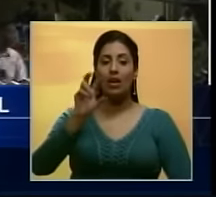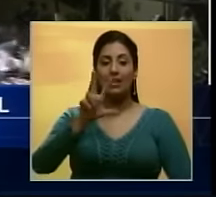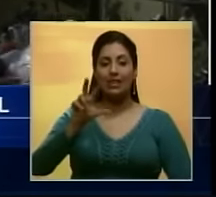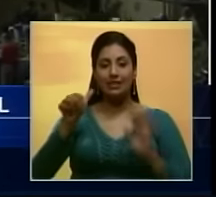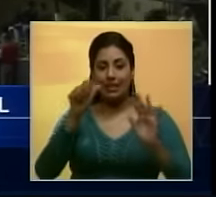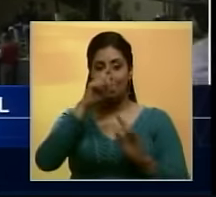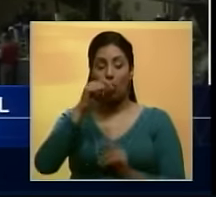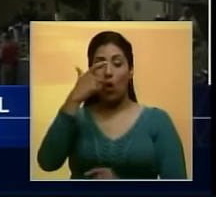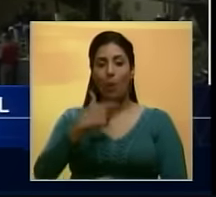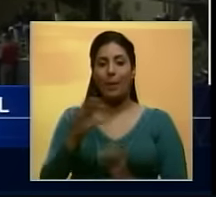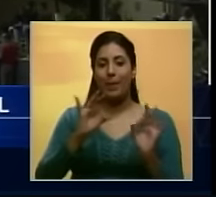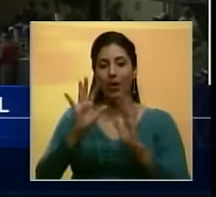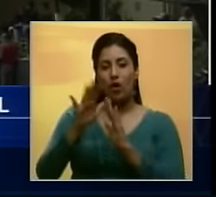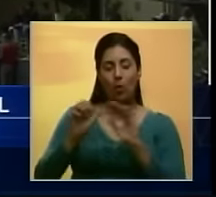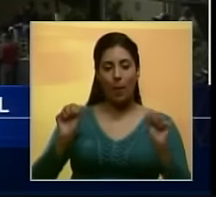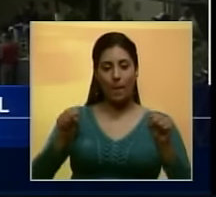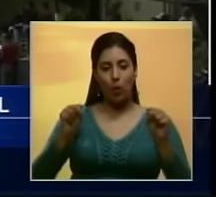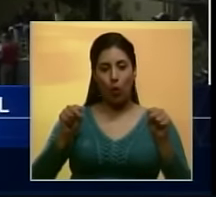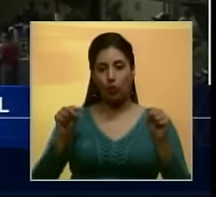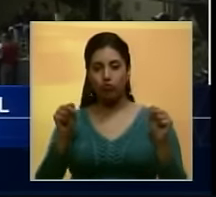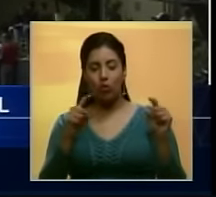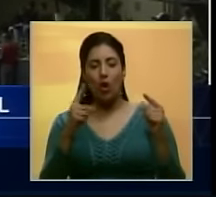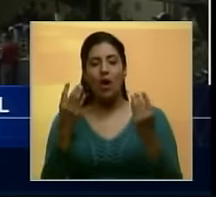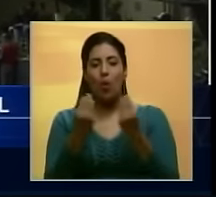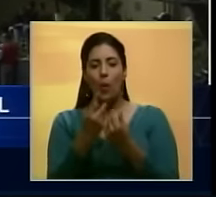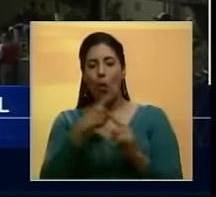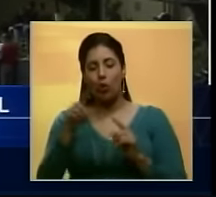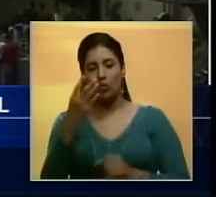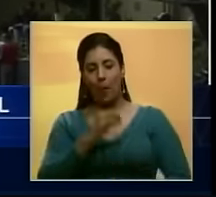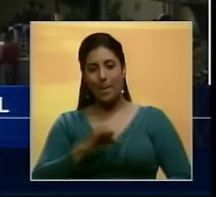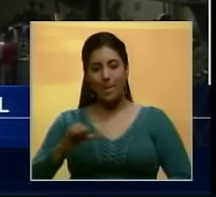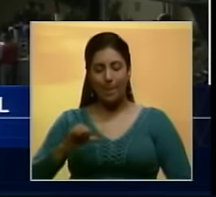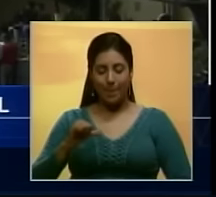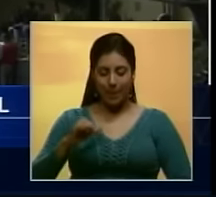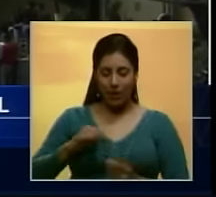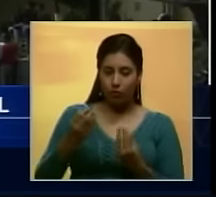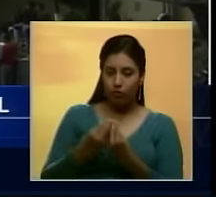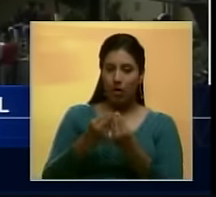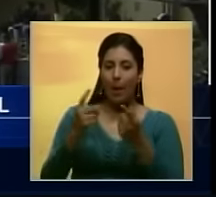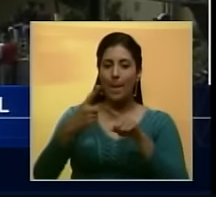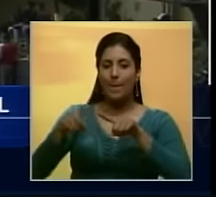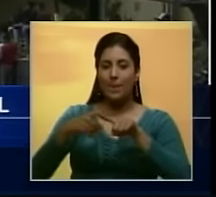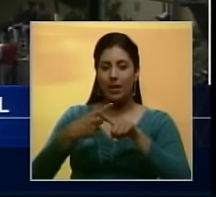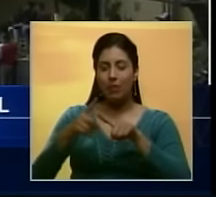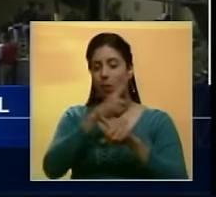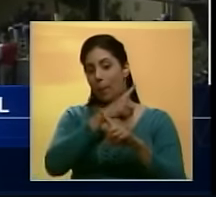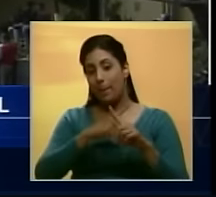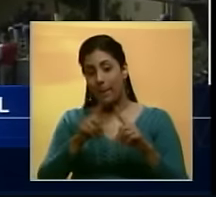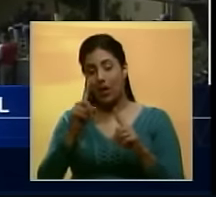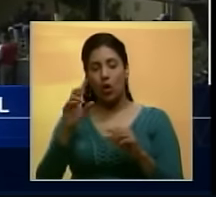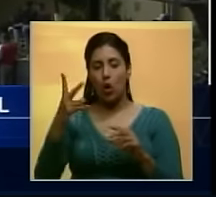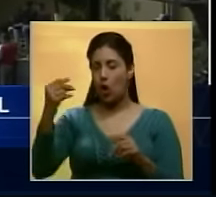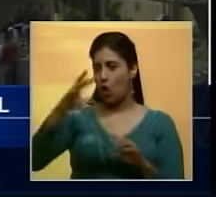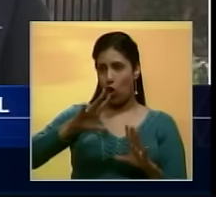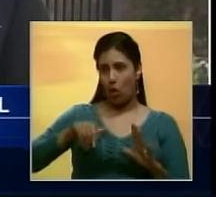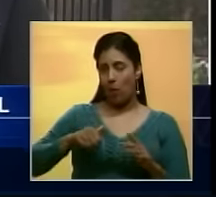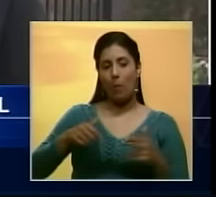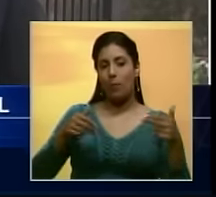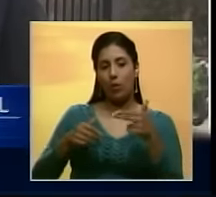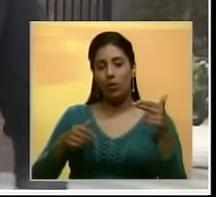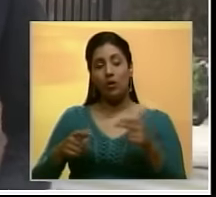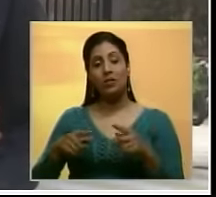Al joven le iban a robar la moto cuando circulaba junto a un primo por el sector Gramoven y al oponer resistencia le dispararon.